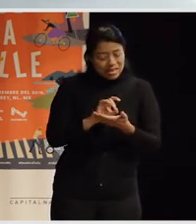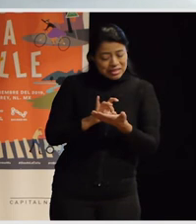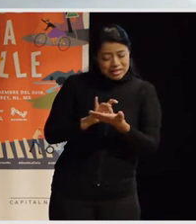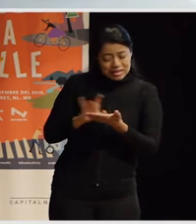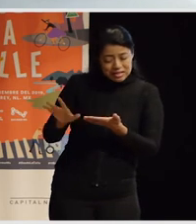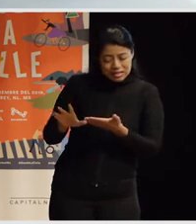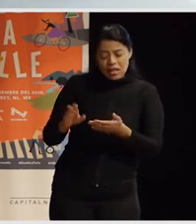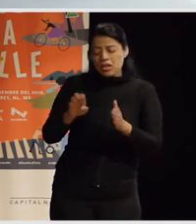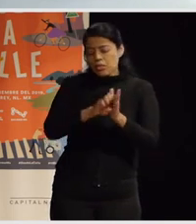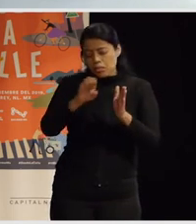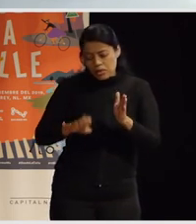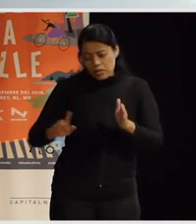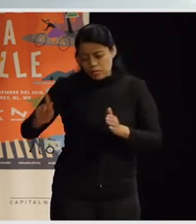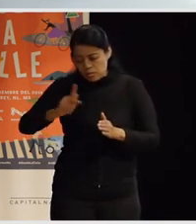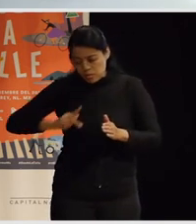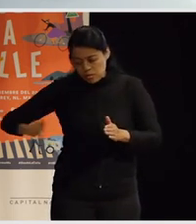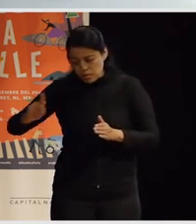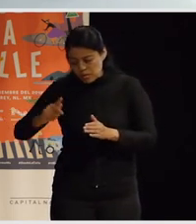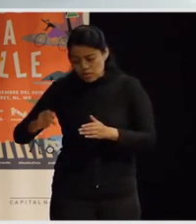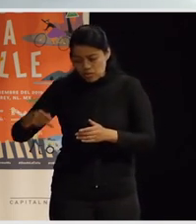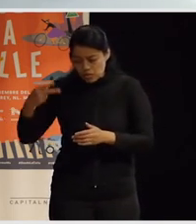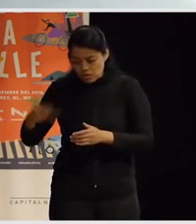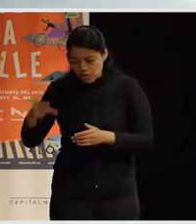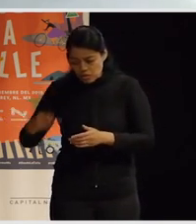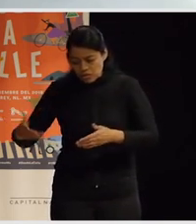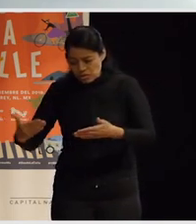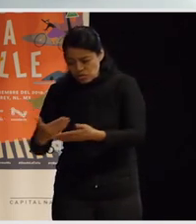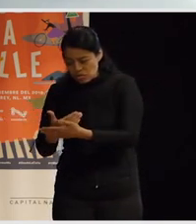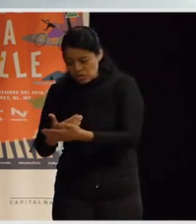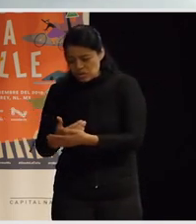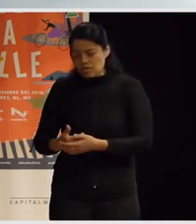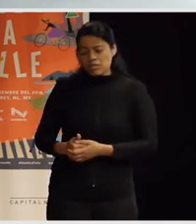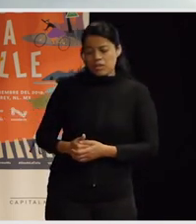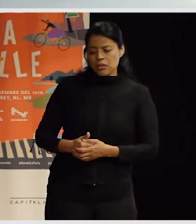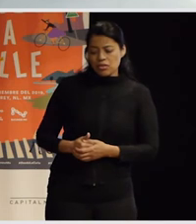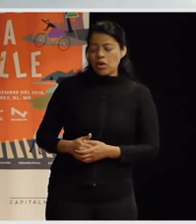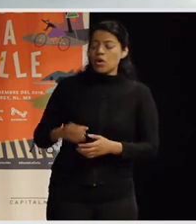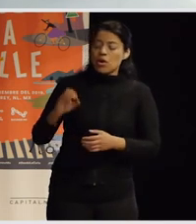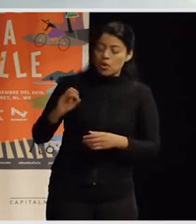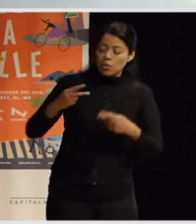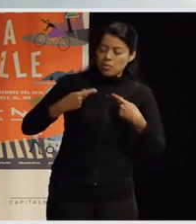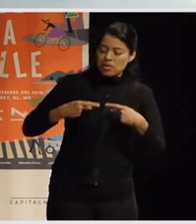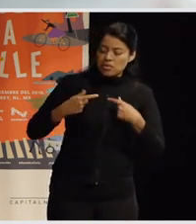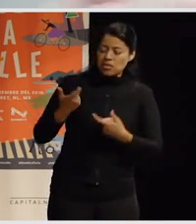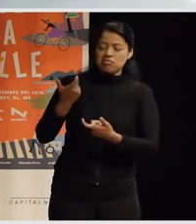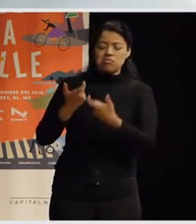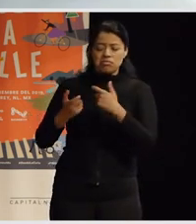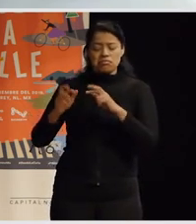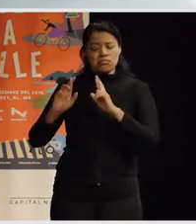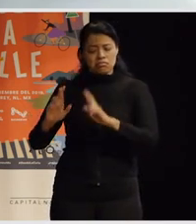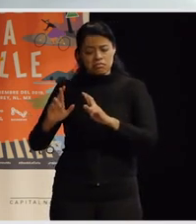población originaria de los lugares desde un sesgo de clase es decir la gente que económicamente o sea es como un